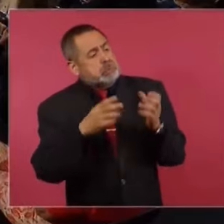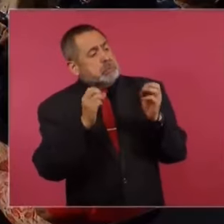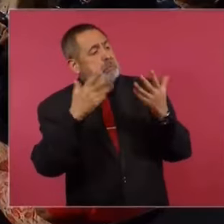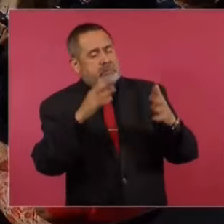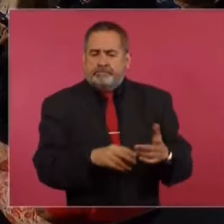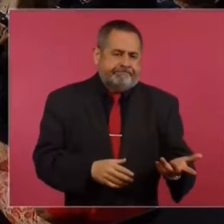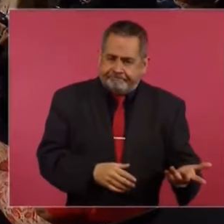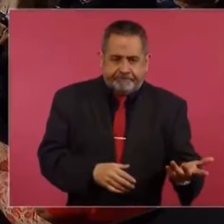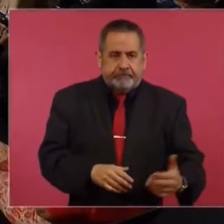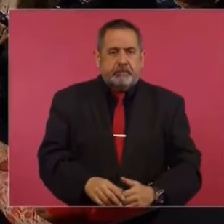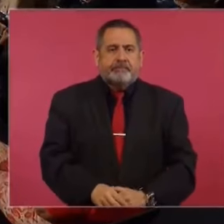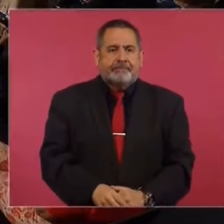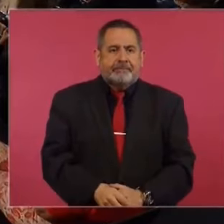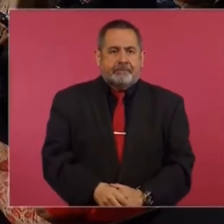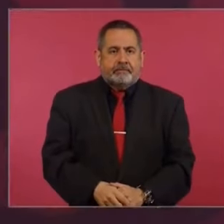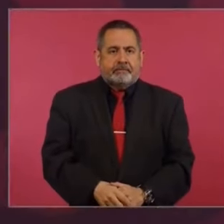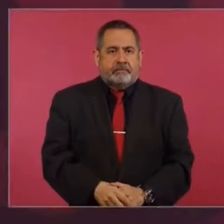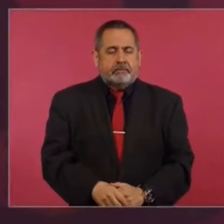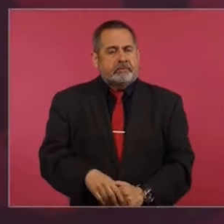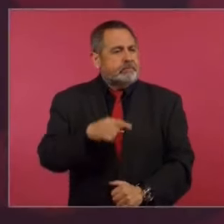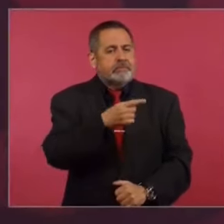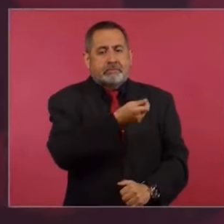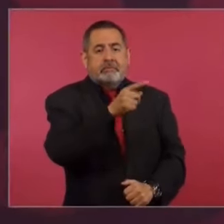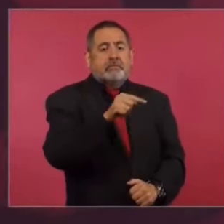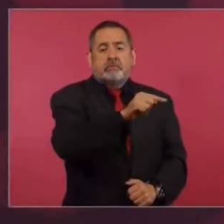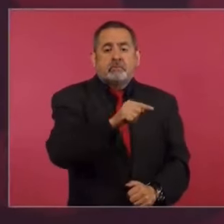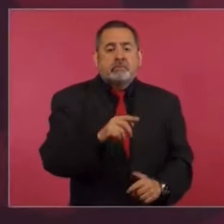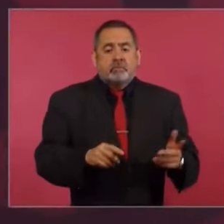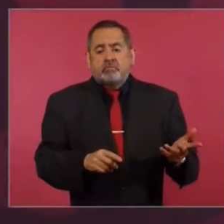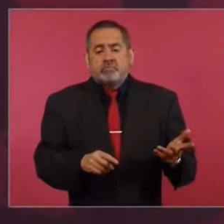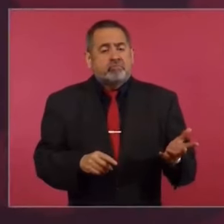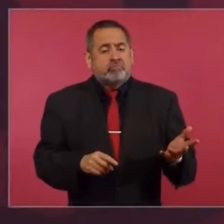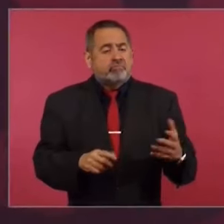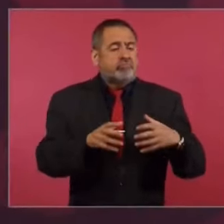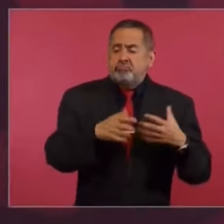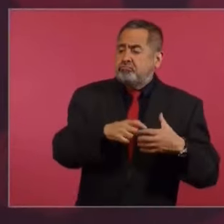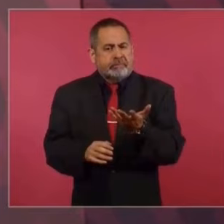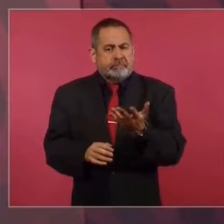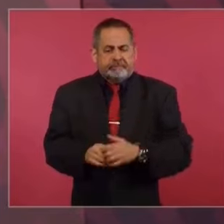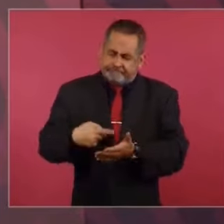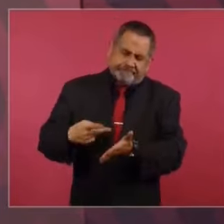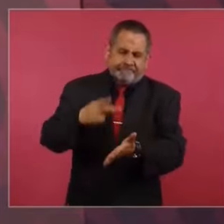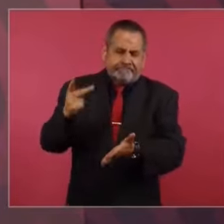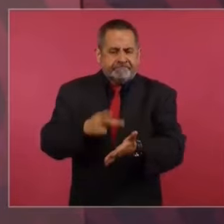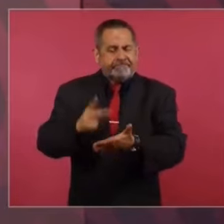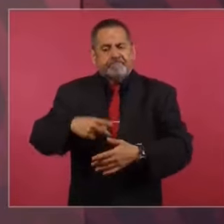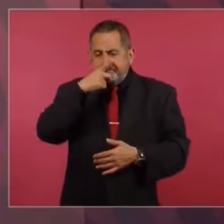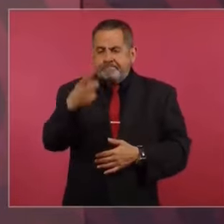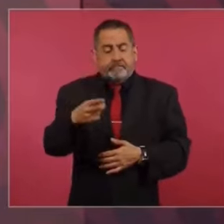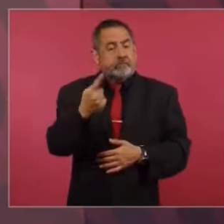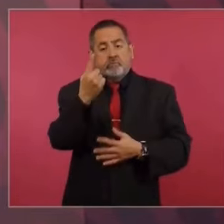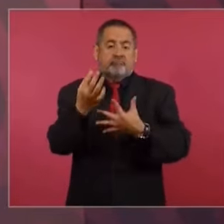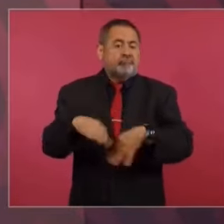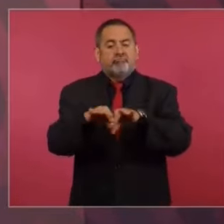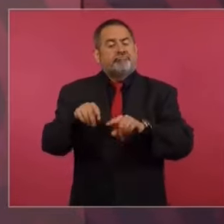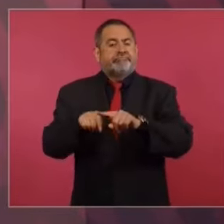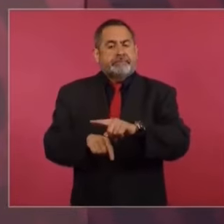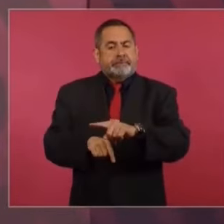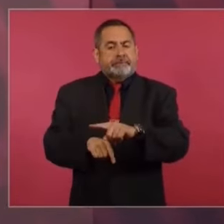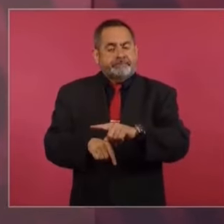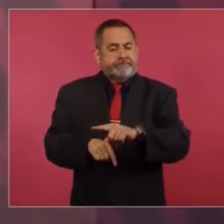Y todavía hasta se atreven a culpar a otros. Y lo repito, es muy importante